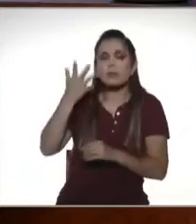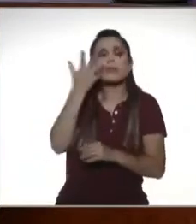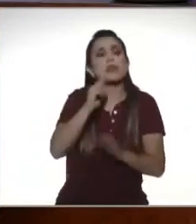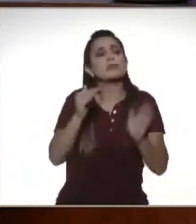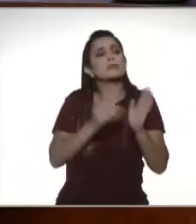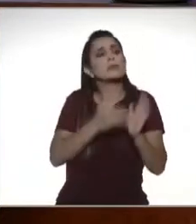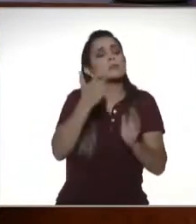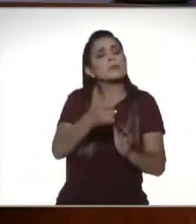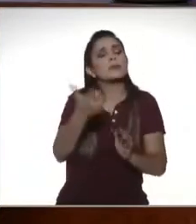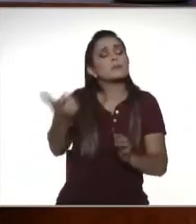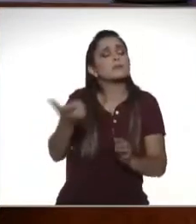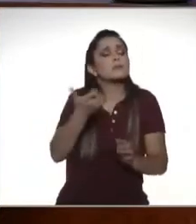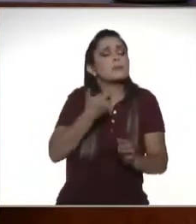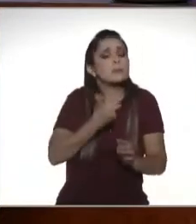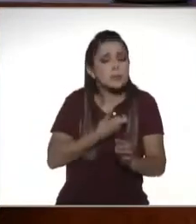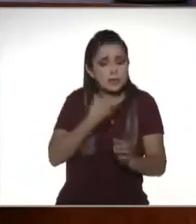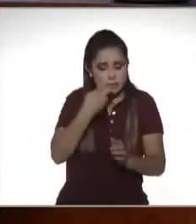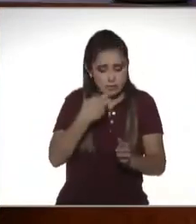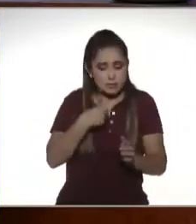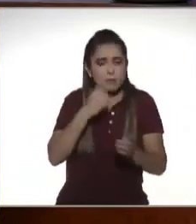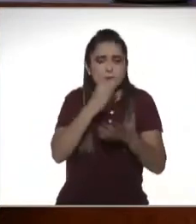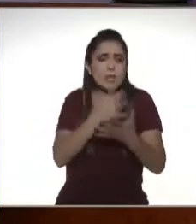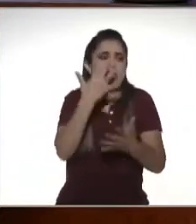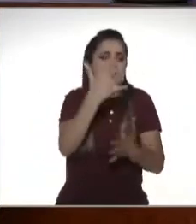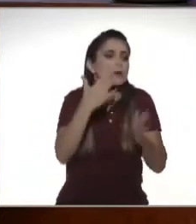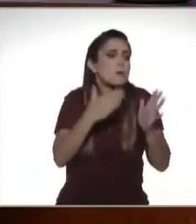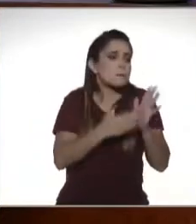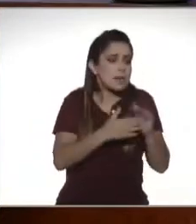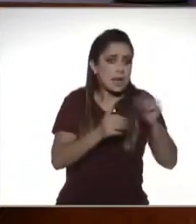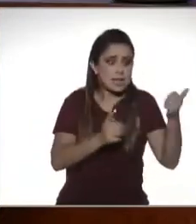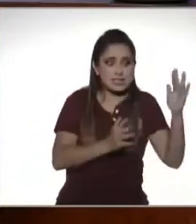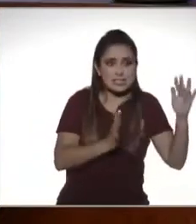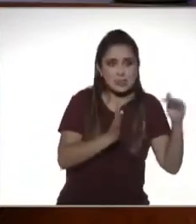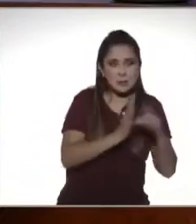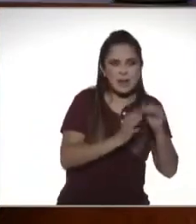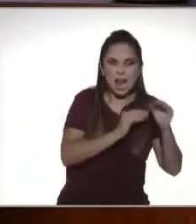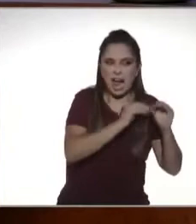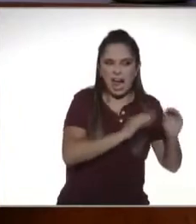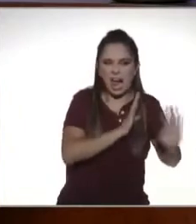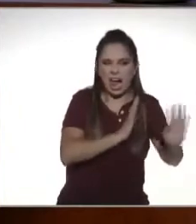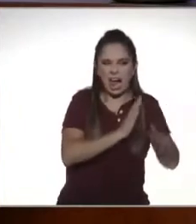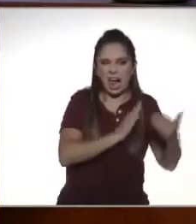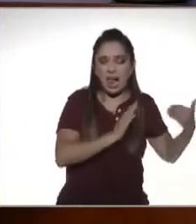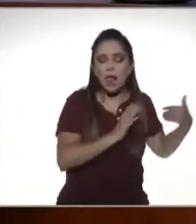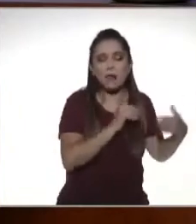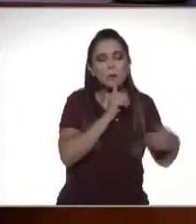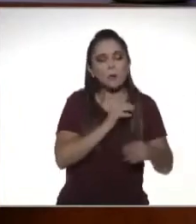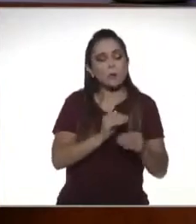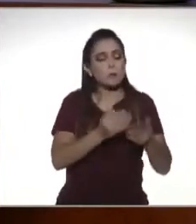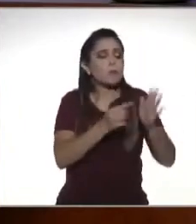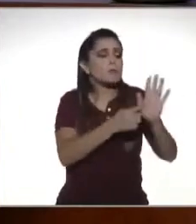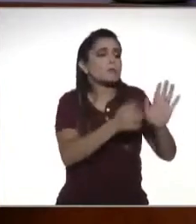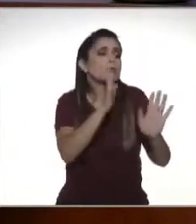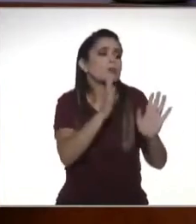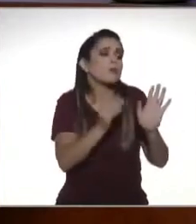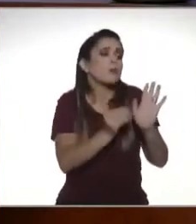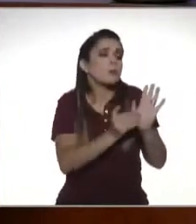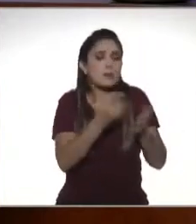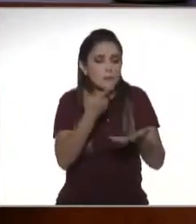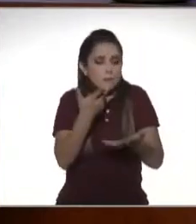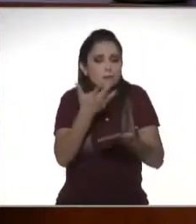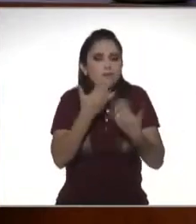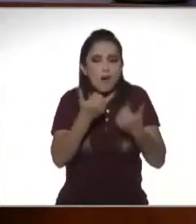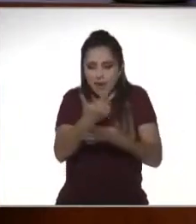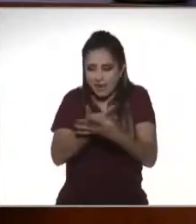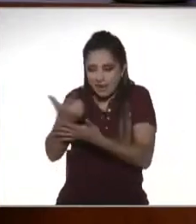de esos 10 mil pesos pues declaro 5 mil y los otros 5 mil pues no los declaro al fin pues no hay ningún registro ¿no? que diga